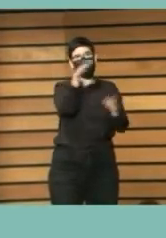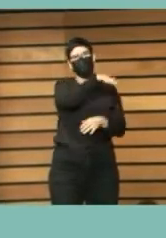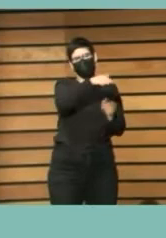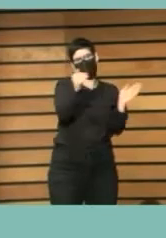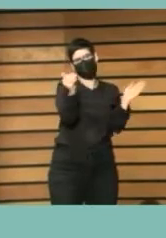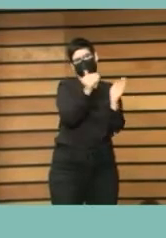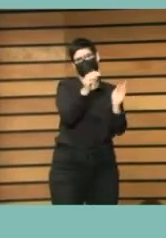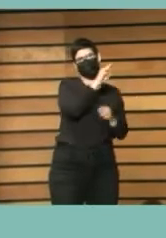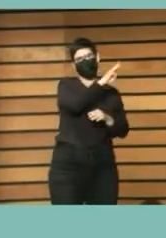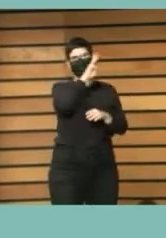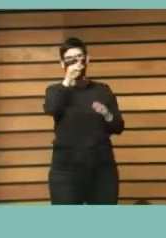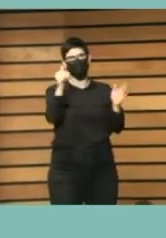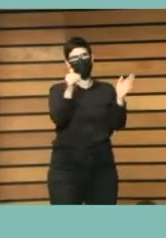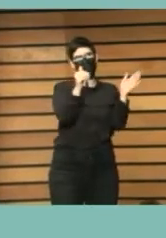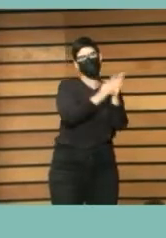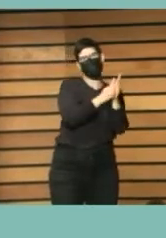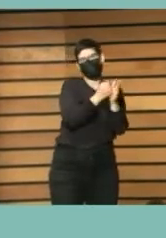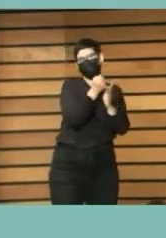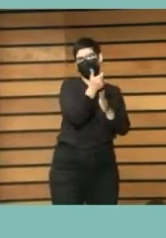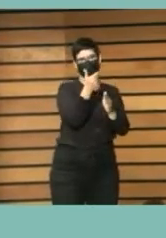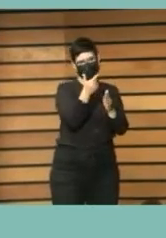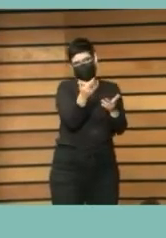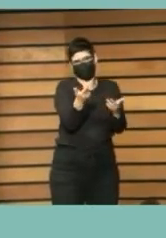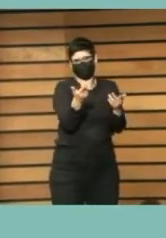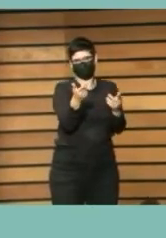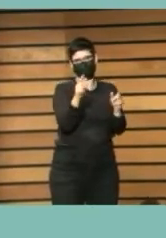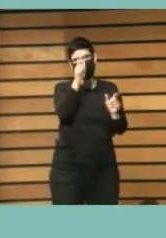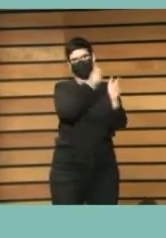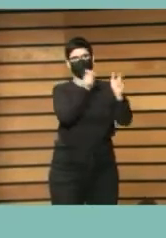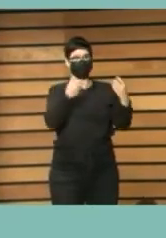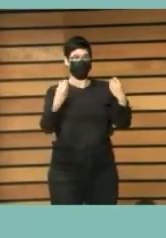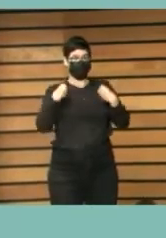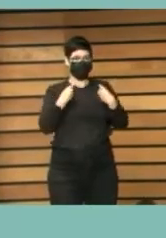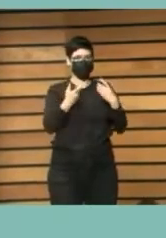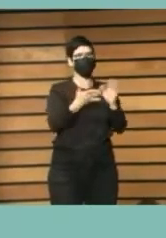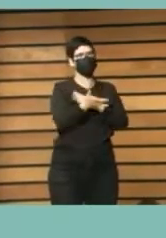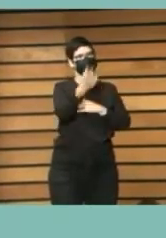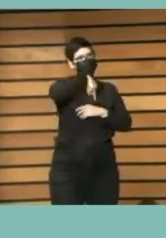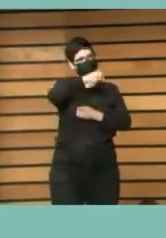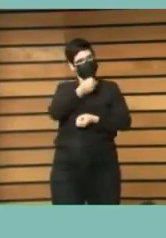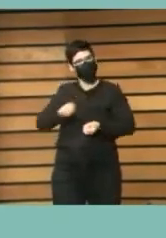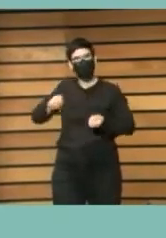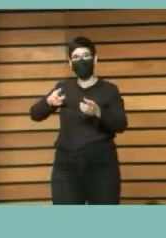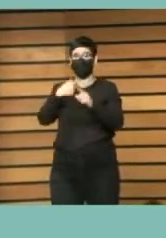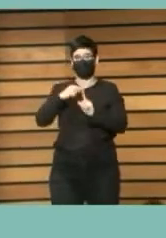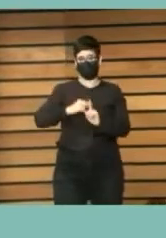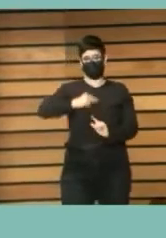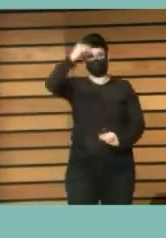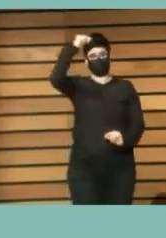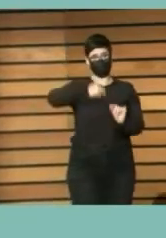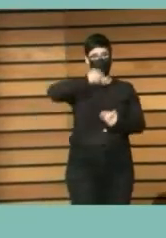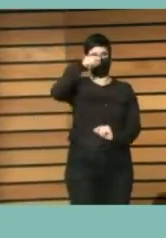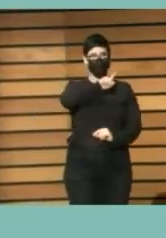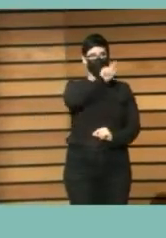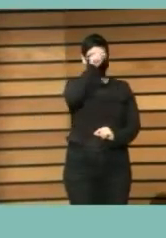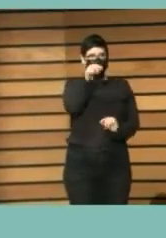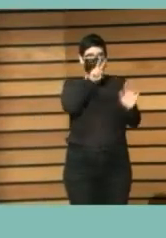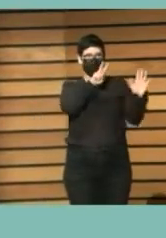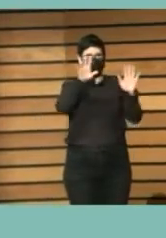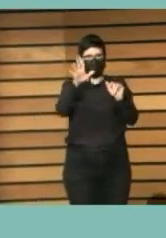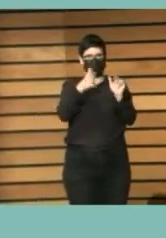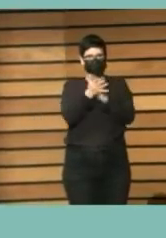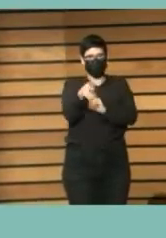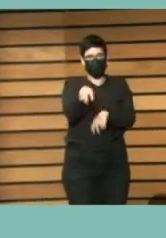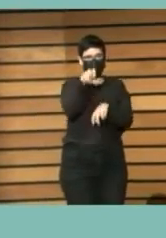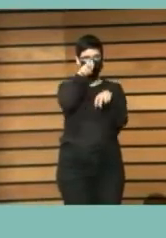habitantes tenemos algo que decir y que compartir con todos ustedes yo la verdad que mido unos 75 no me levanto ahora pero me siento muy pequeñita desde